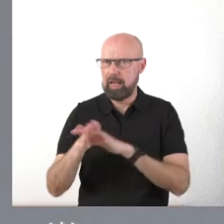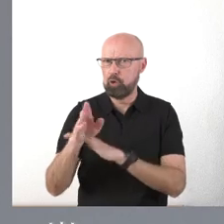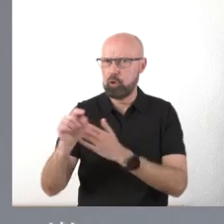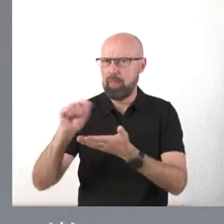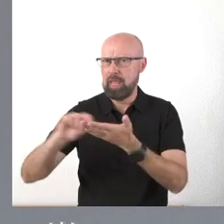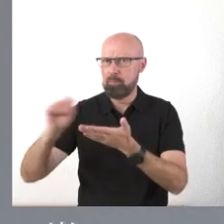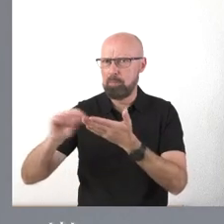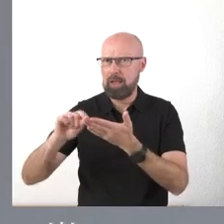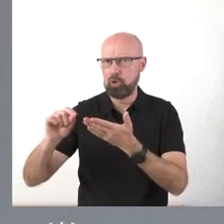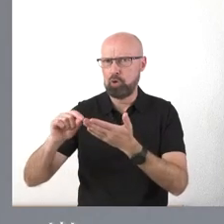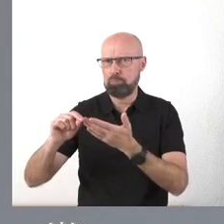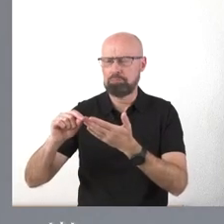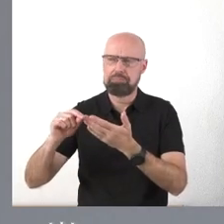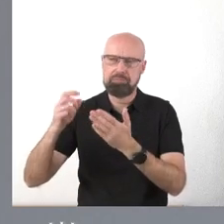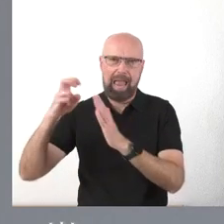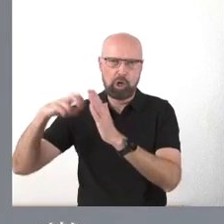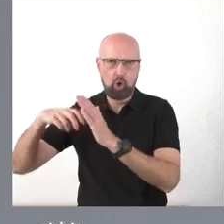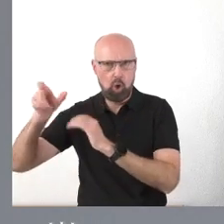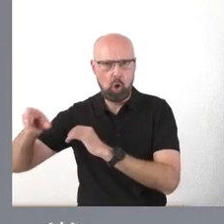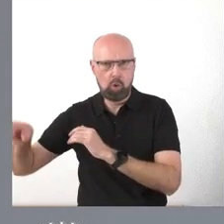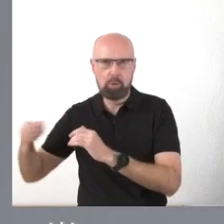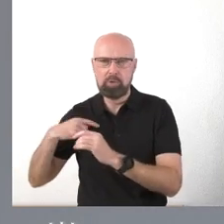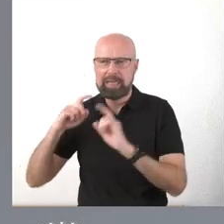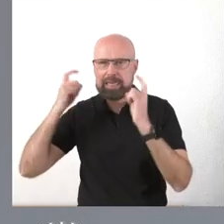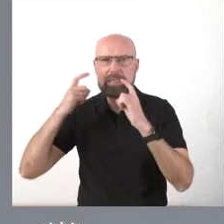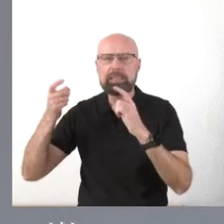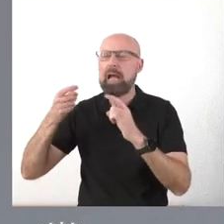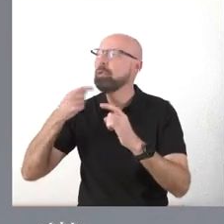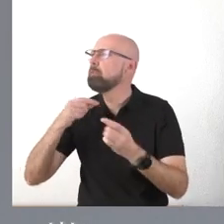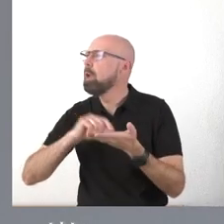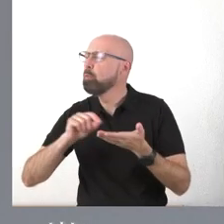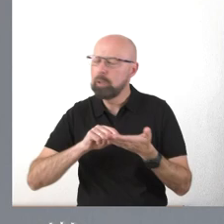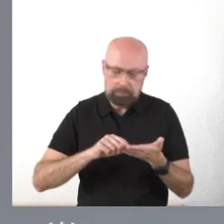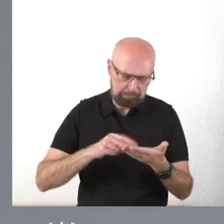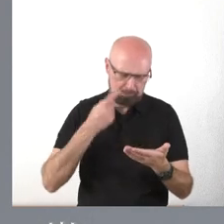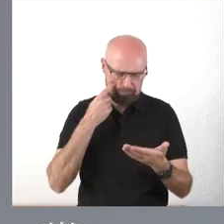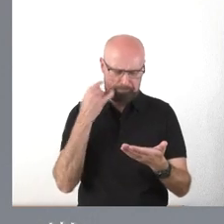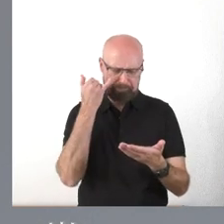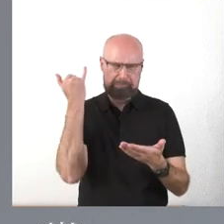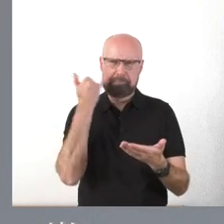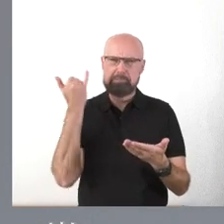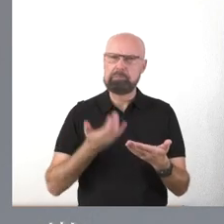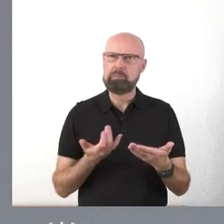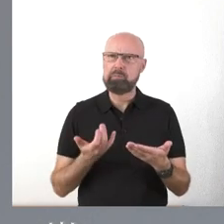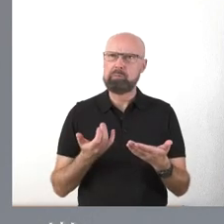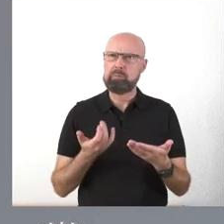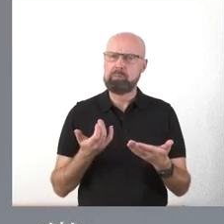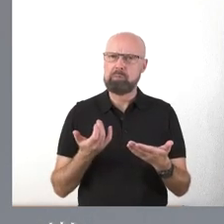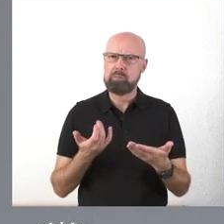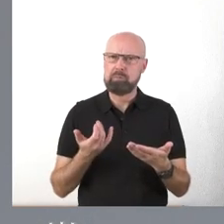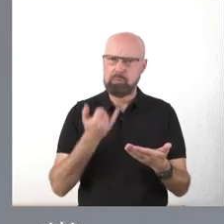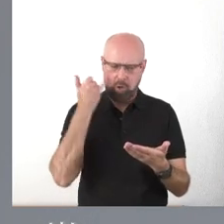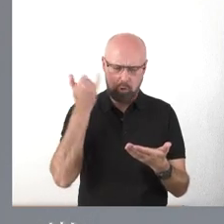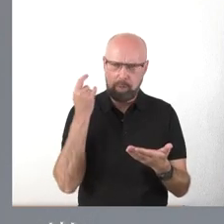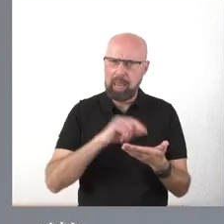arqueólogos e intenté tomar notas en un cuaderno, no veía. No veía. Y lo anoto así. Lo anoto así en el cuaderno.